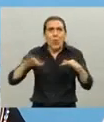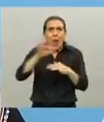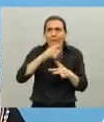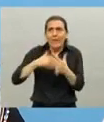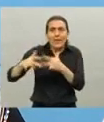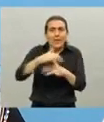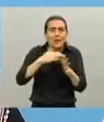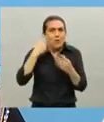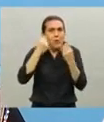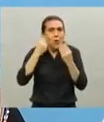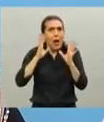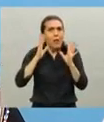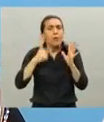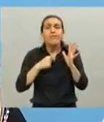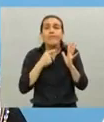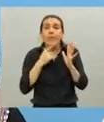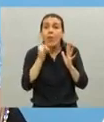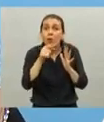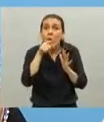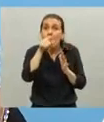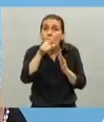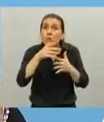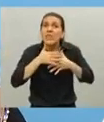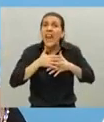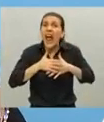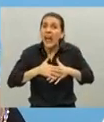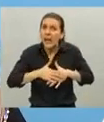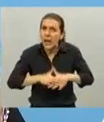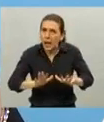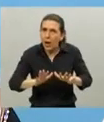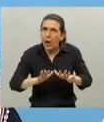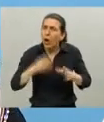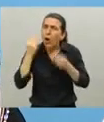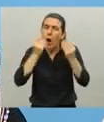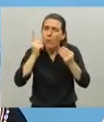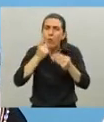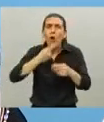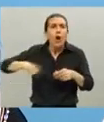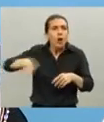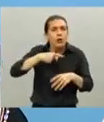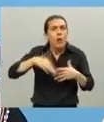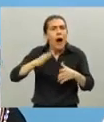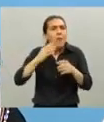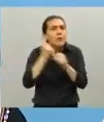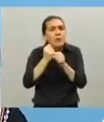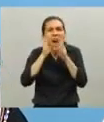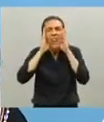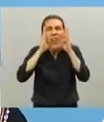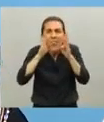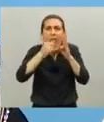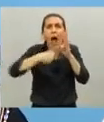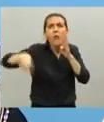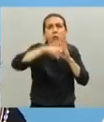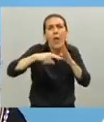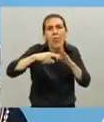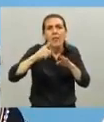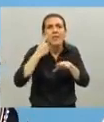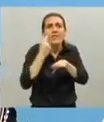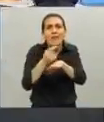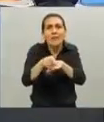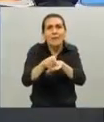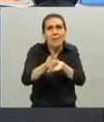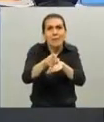Y yo quiero que esté tranquilo, porque ahora vamos a trabajar básicamente para ellos y vamos a poner todo nuestro esfuerzo en ellos.